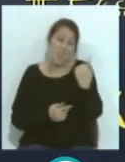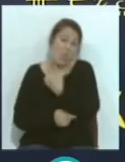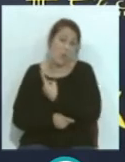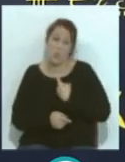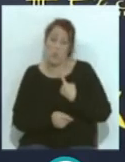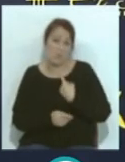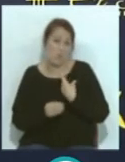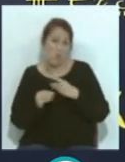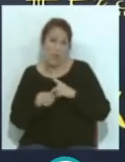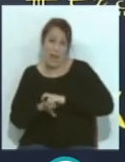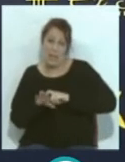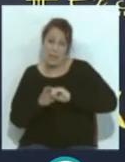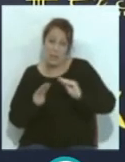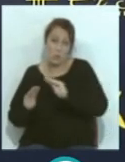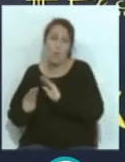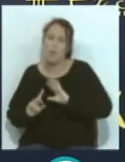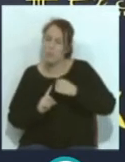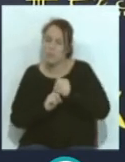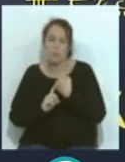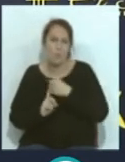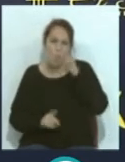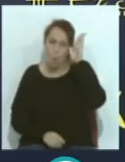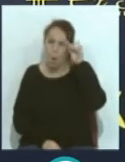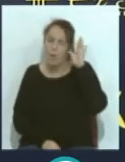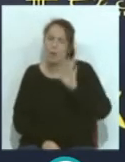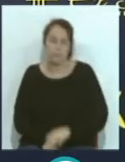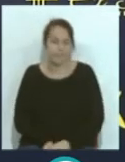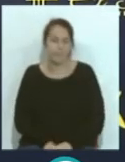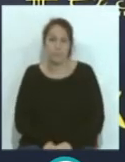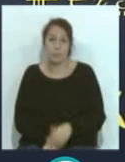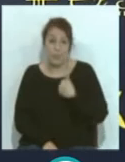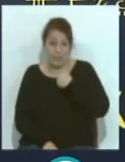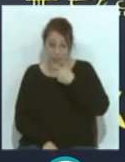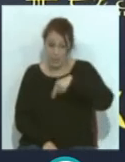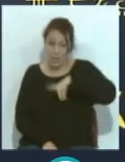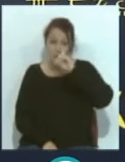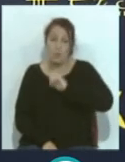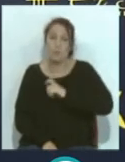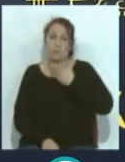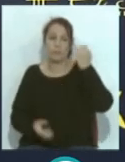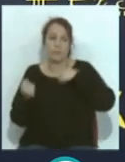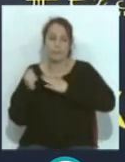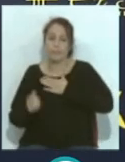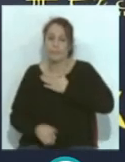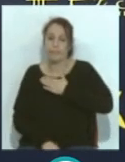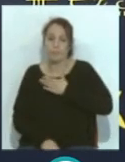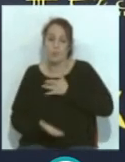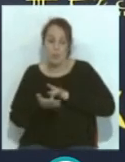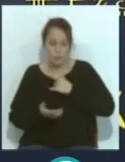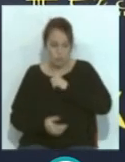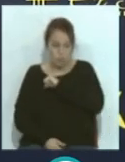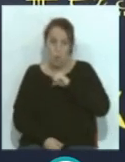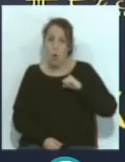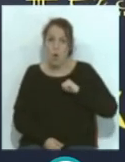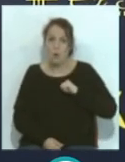forma de ser, pero la presión tremenda, sí. Yo te puedo decir que este año ha habido reacciones mías cuando he estado solo